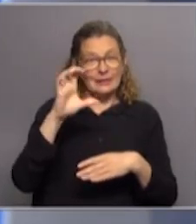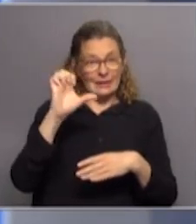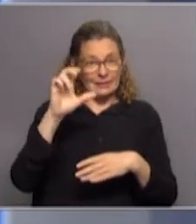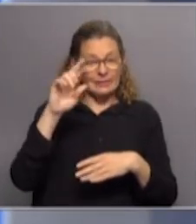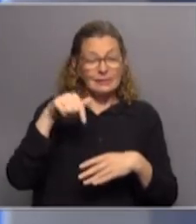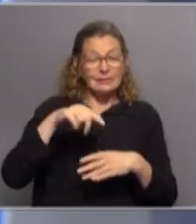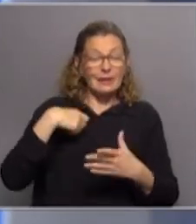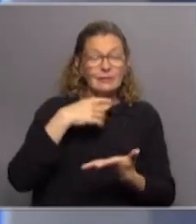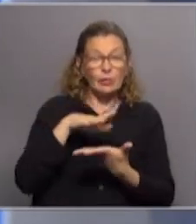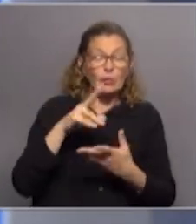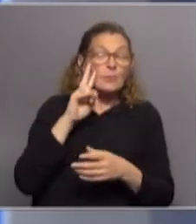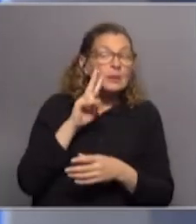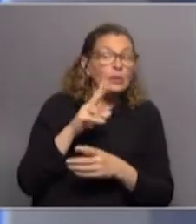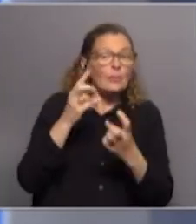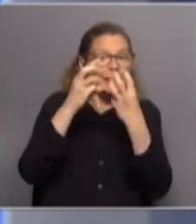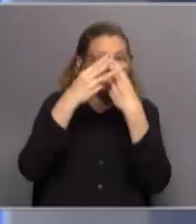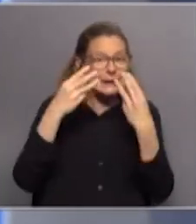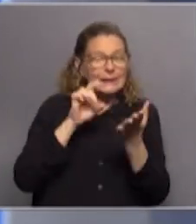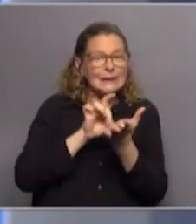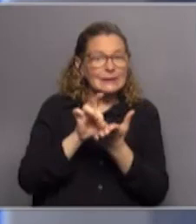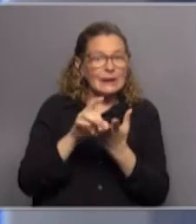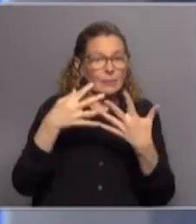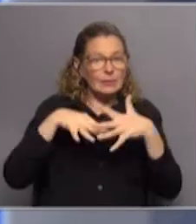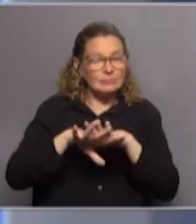tratando de tener una mirada más general del Sistema Nacional Integrado de Salud. No se vayan.